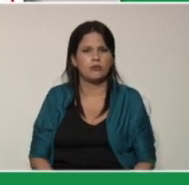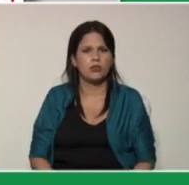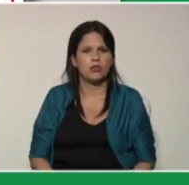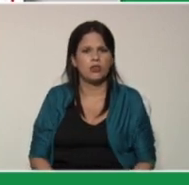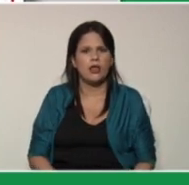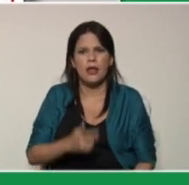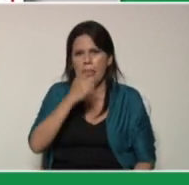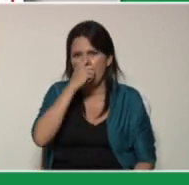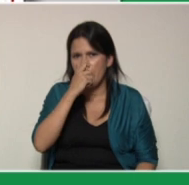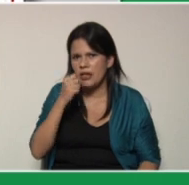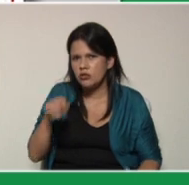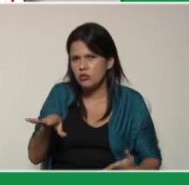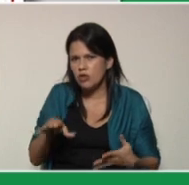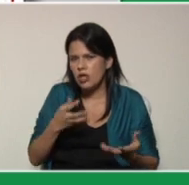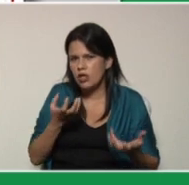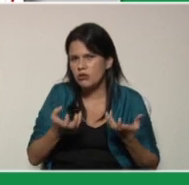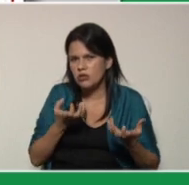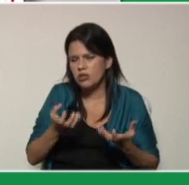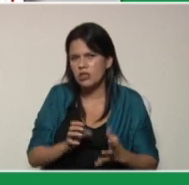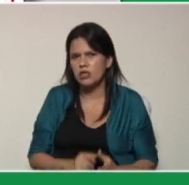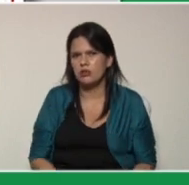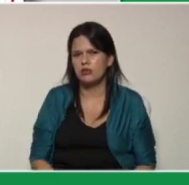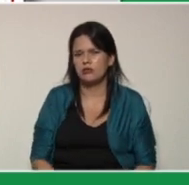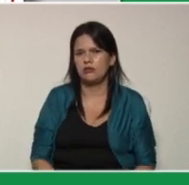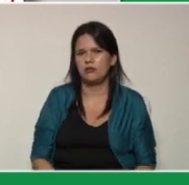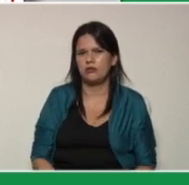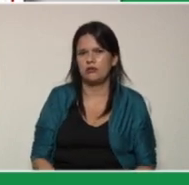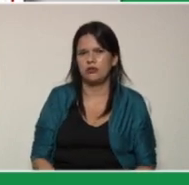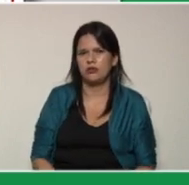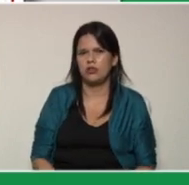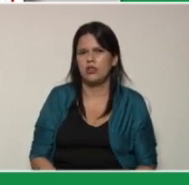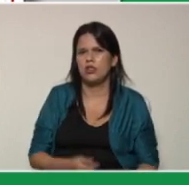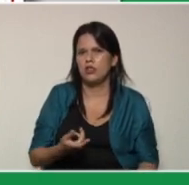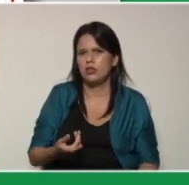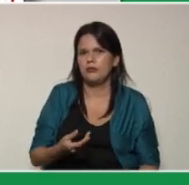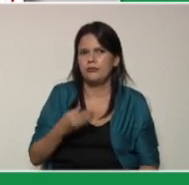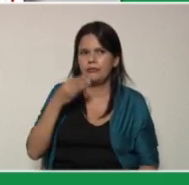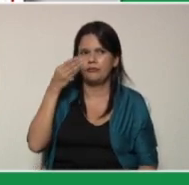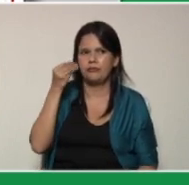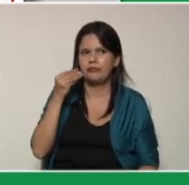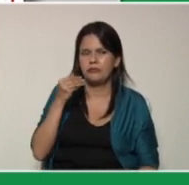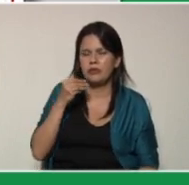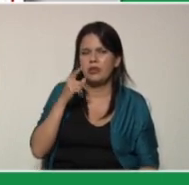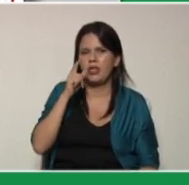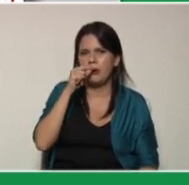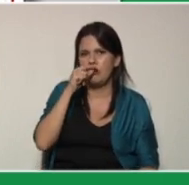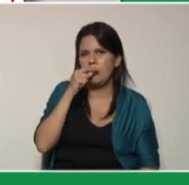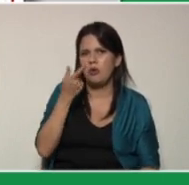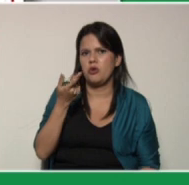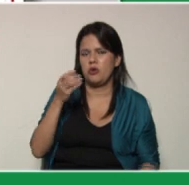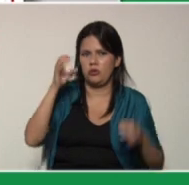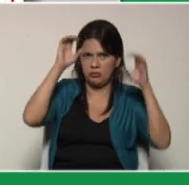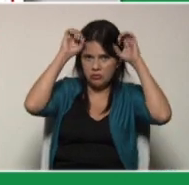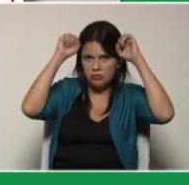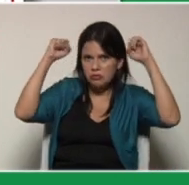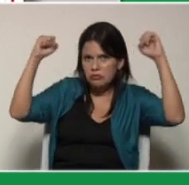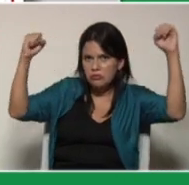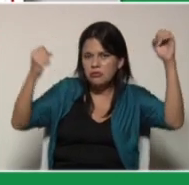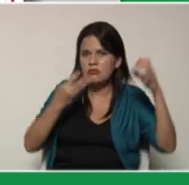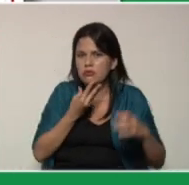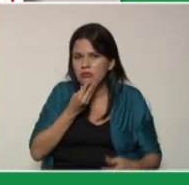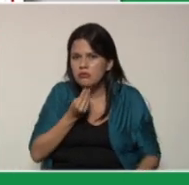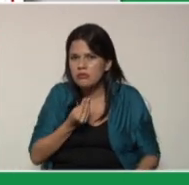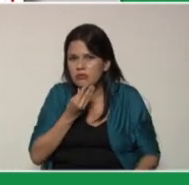orgánicos de la cocina dos sacos de estiércol de pollo ganado chivo u